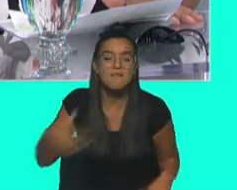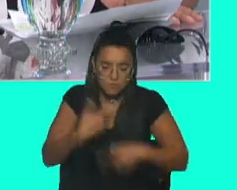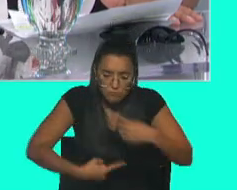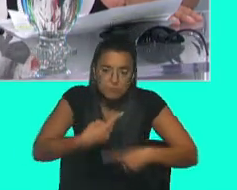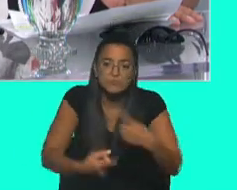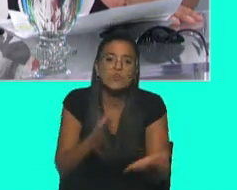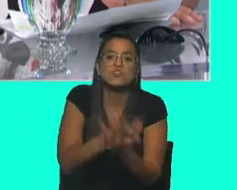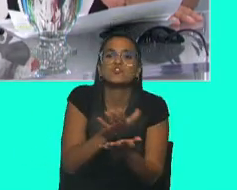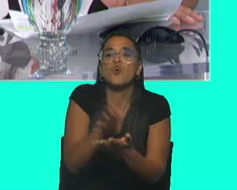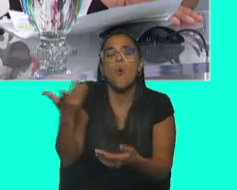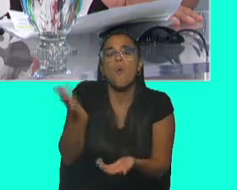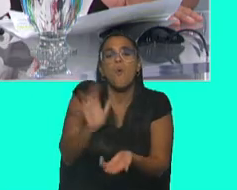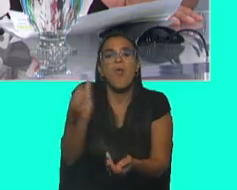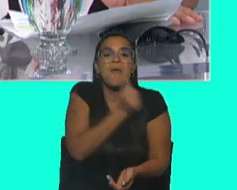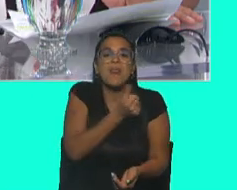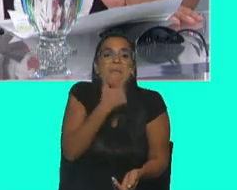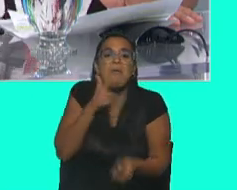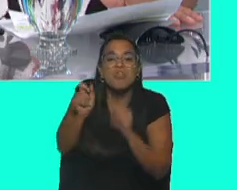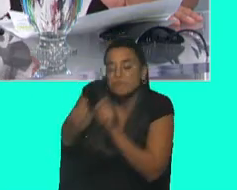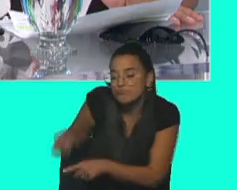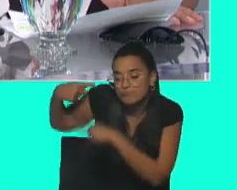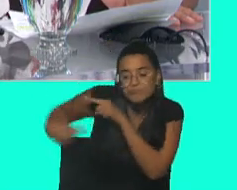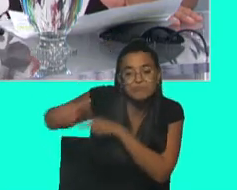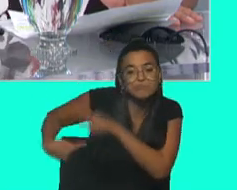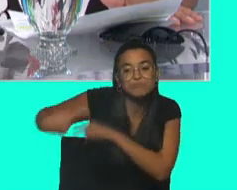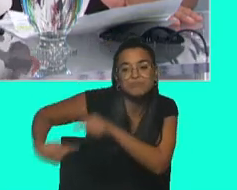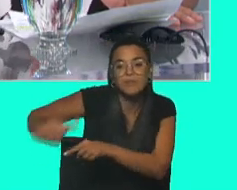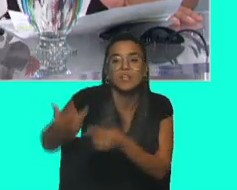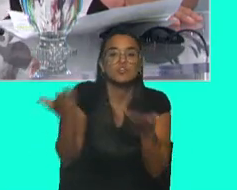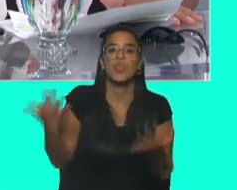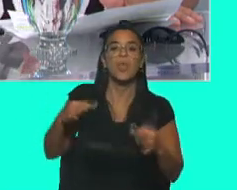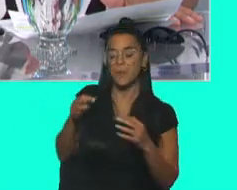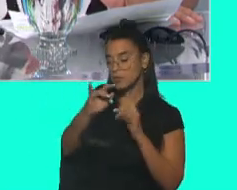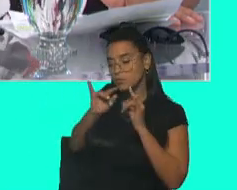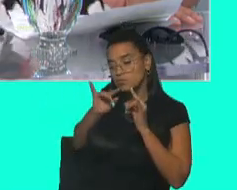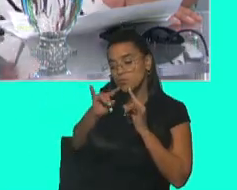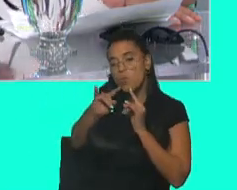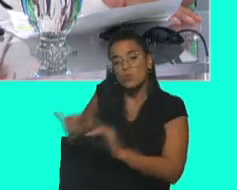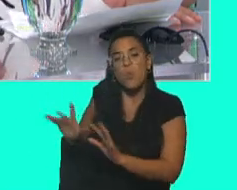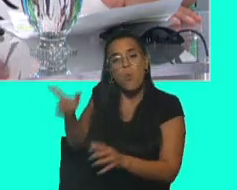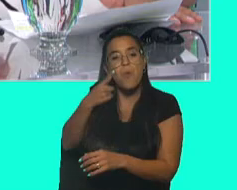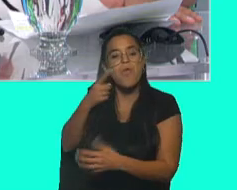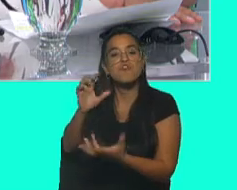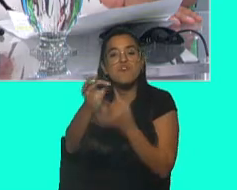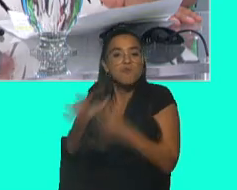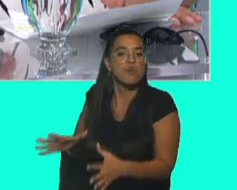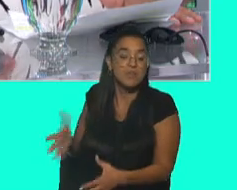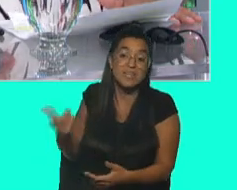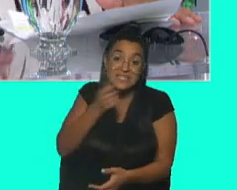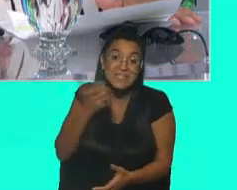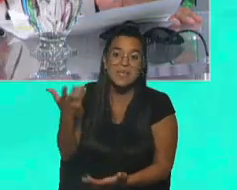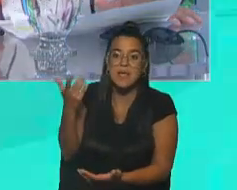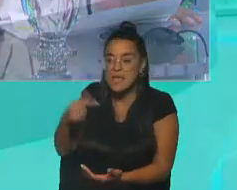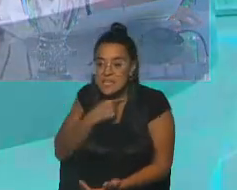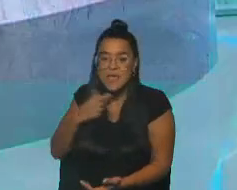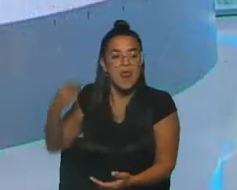sus propias medicinas ancestrales desde milenios. Entonces, en realidad hay que dejarlos vivir tranquilos. Si ellos recurren a la sociedad global, si ellos